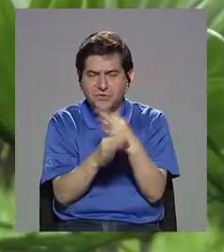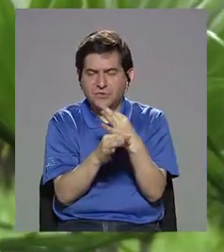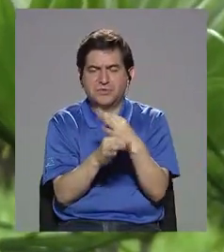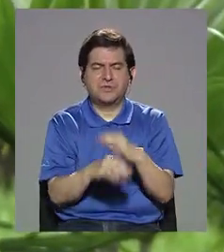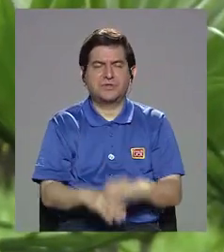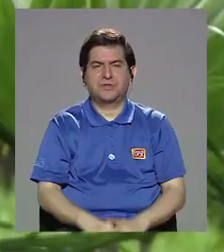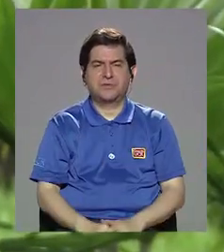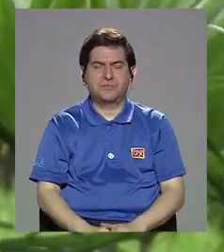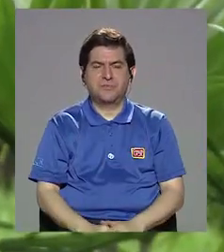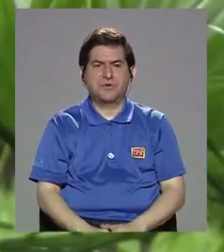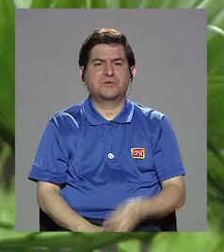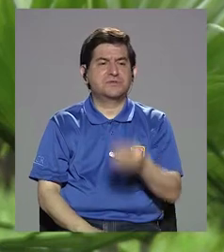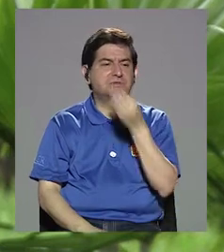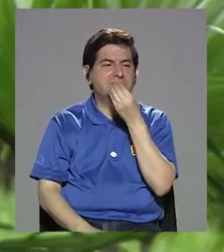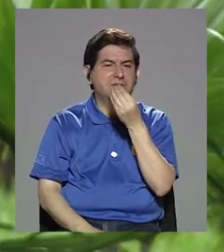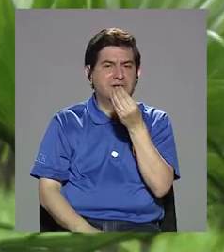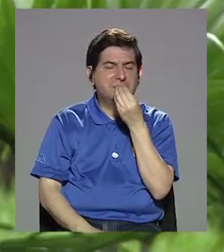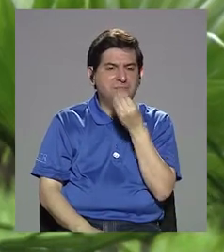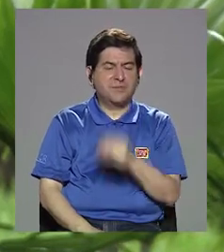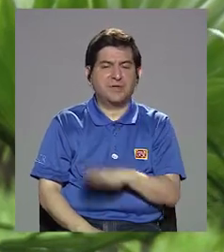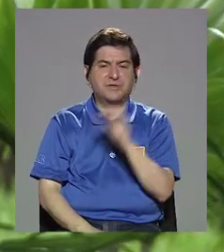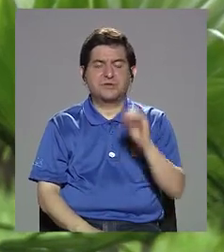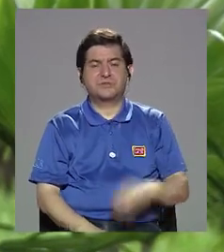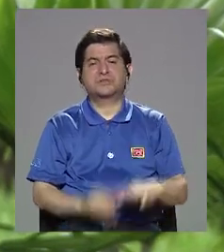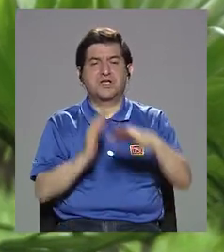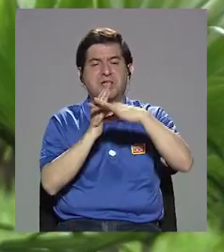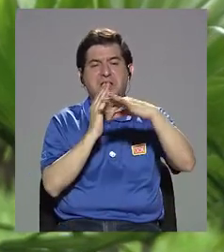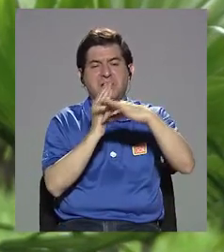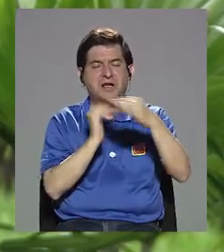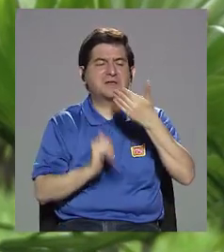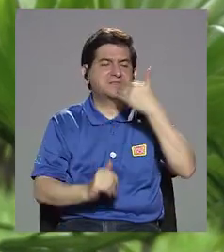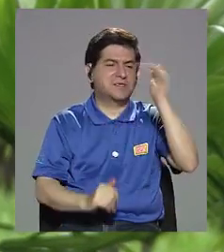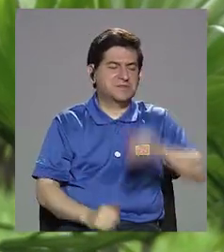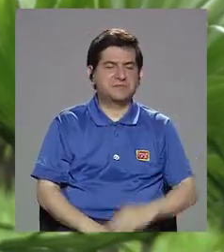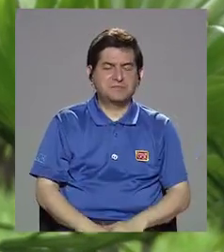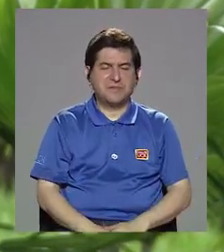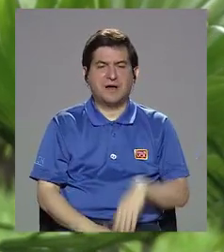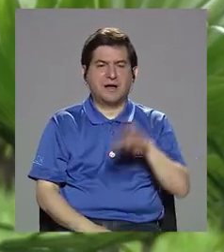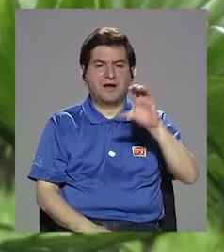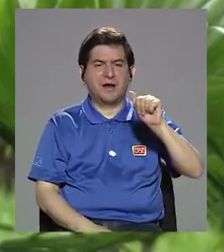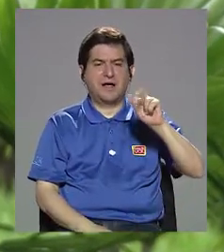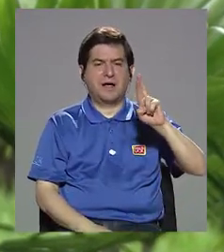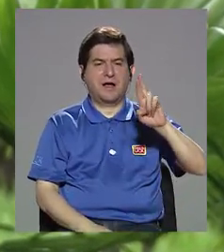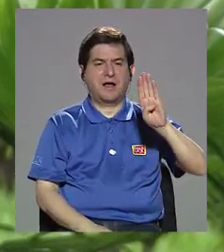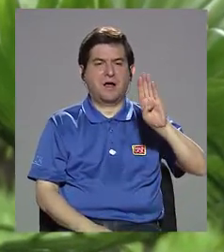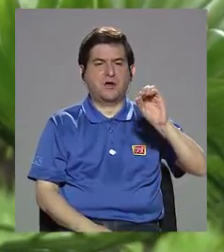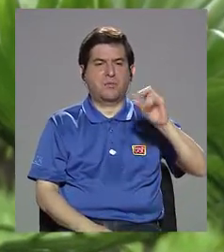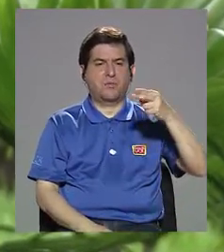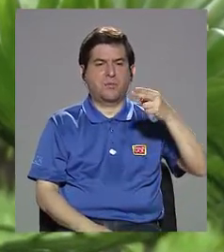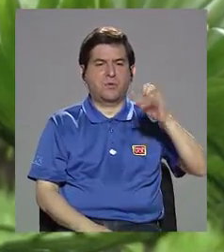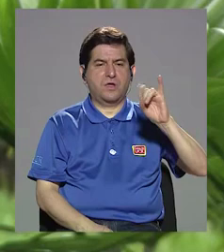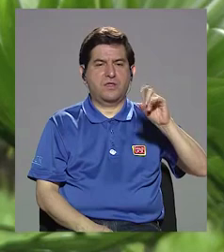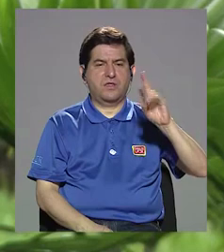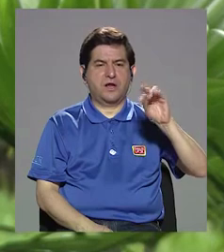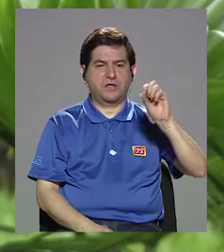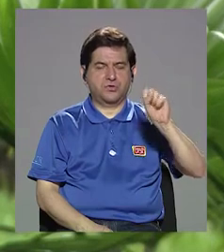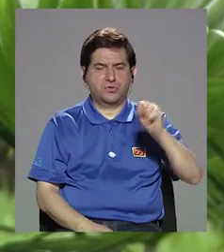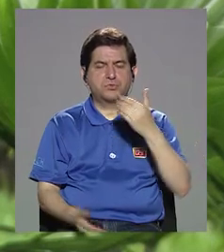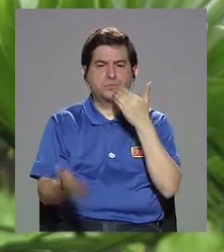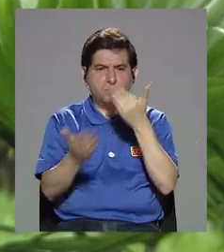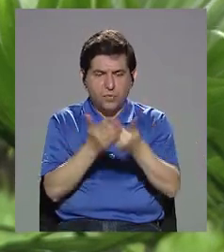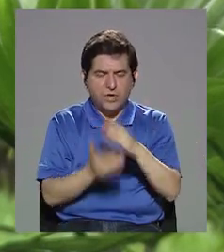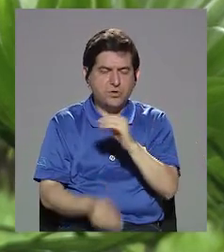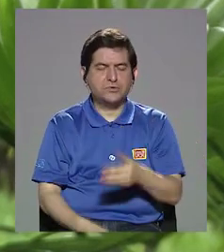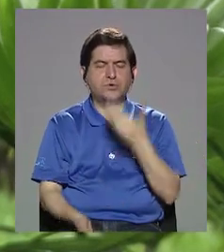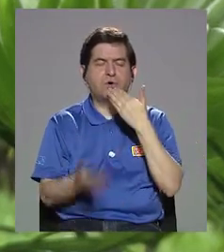alimentos y que están las grasas que son malas, los carbohidratos que son buenos o que hay que consumir